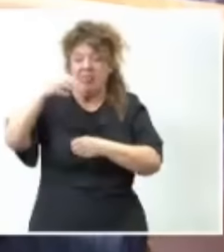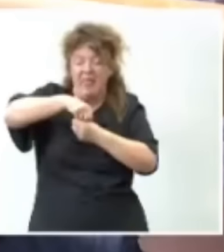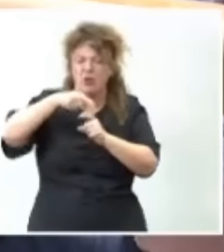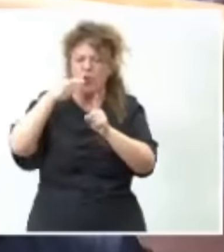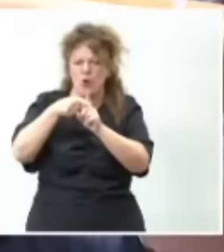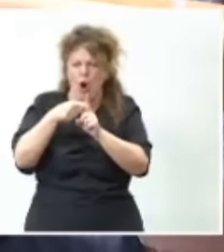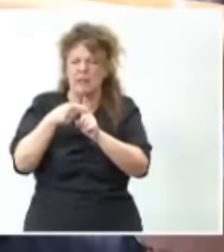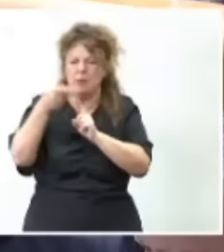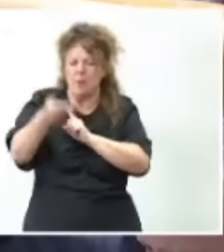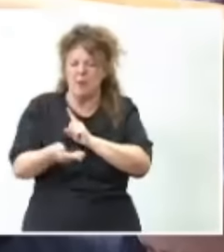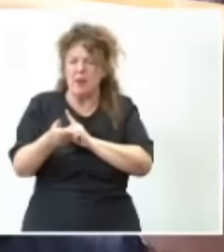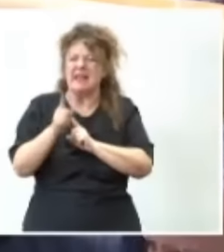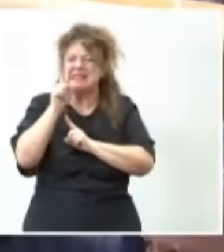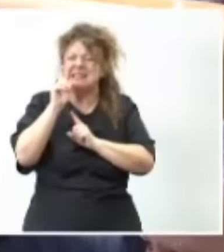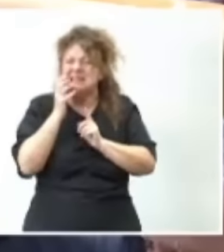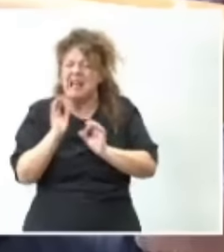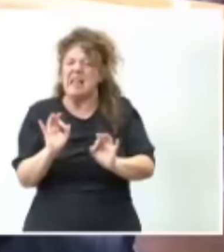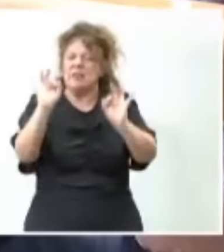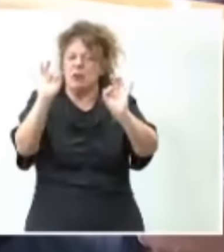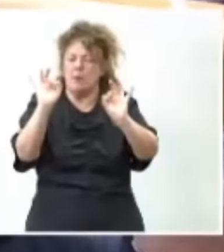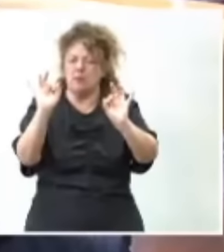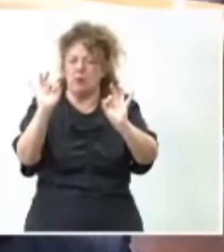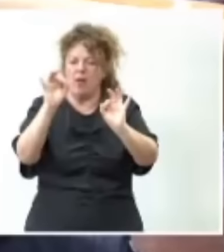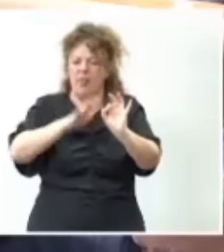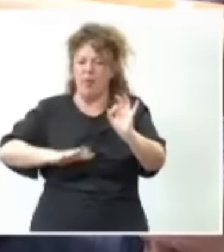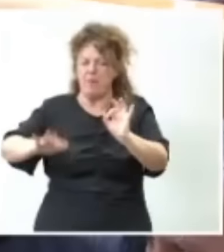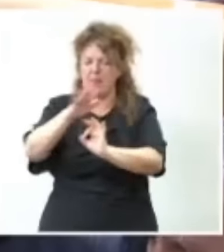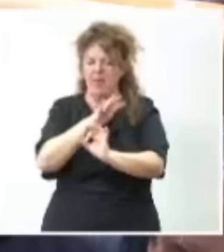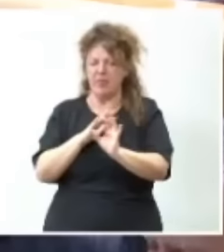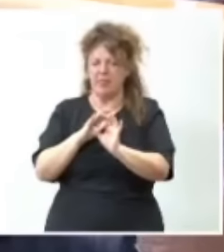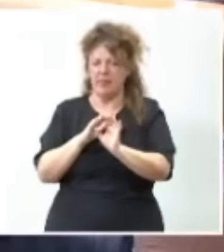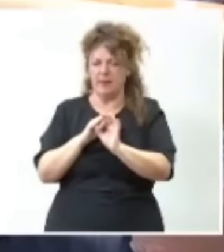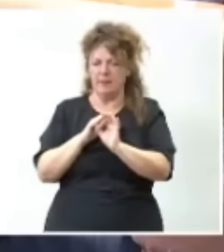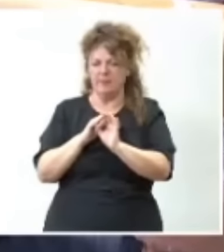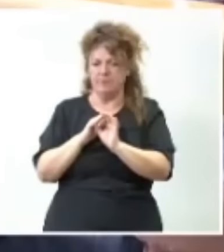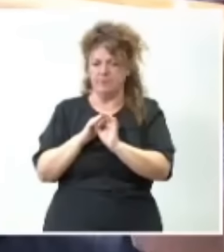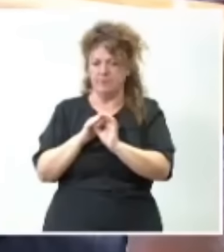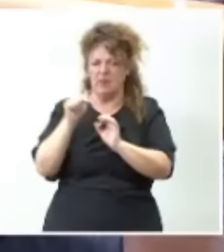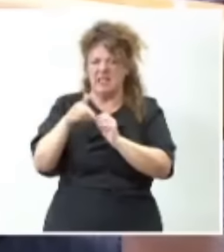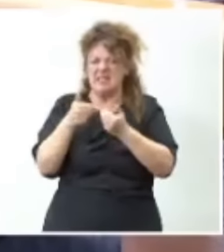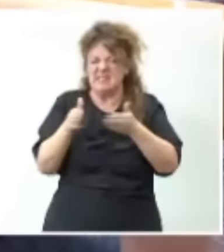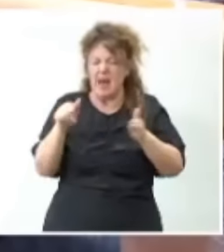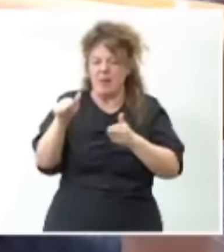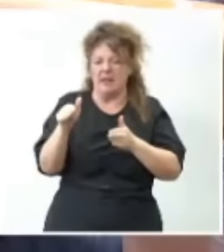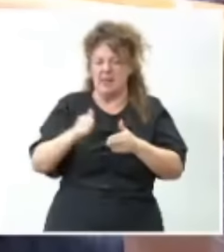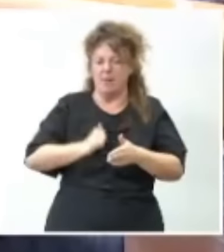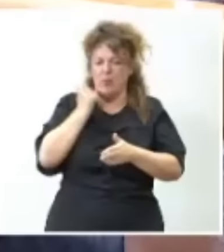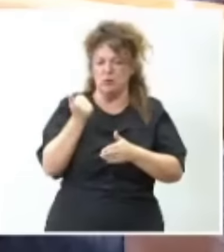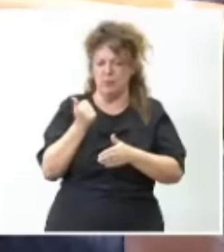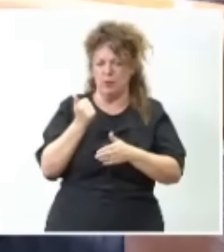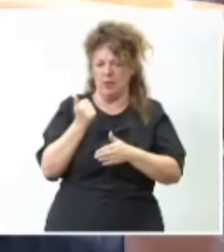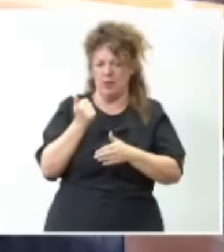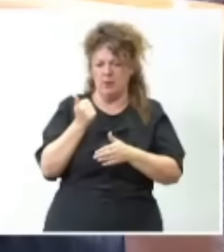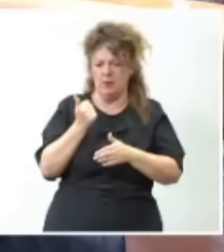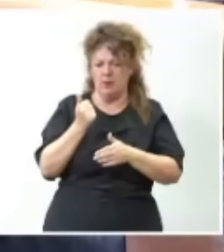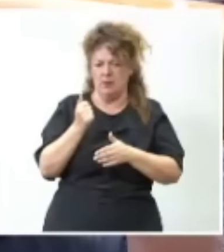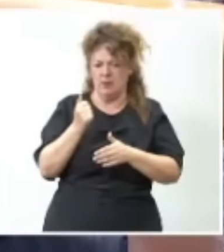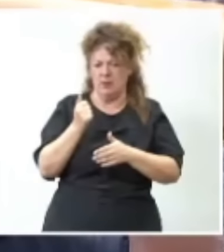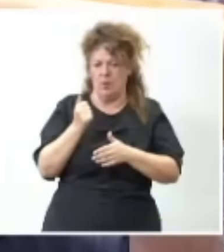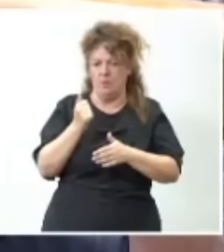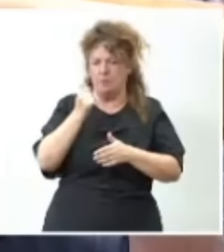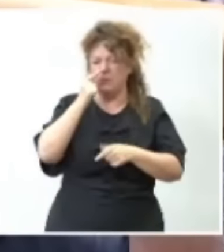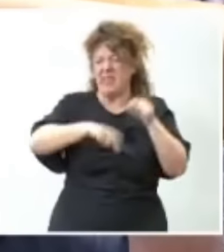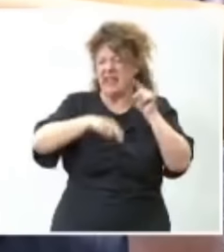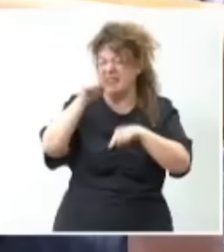Si bien excepcionalmente y en determinadas circunstancias se abre a esta posibilidad, como es el caso de determinados